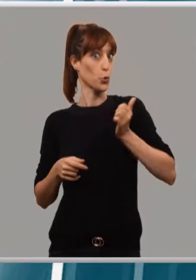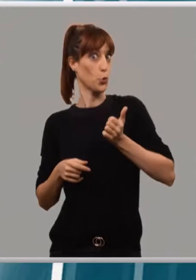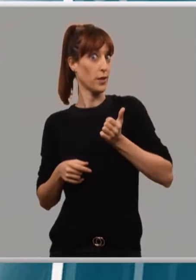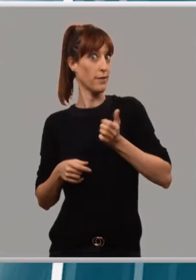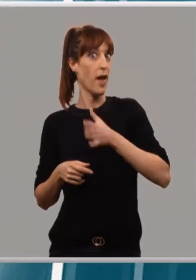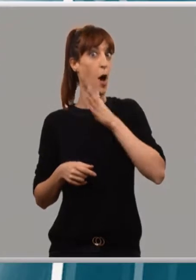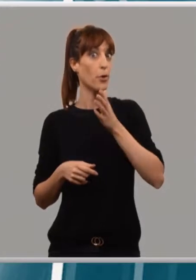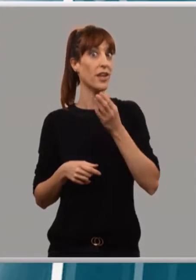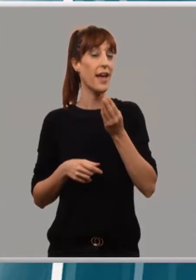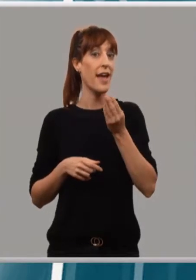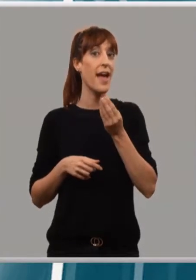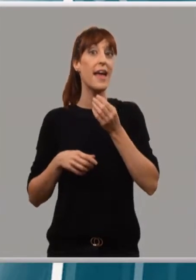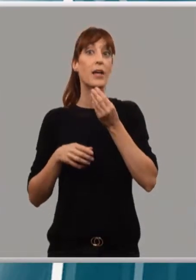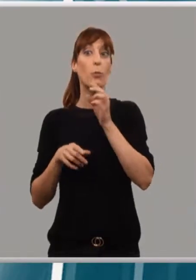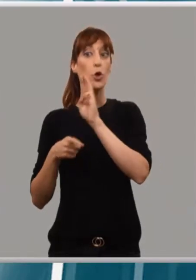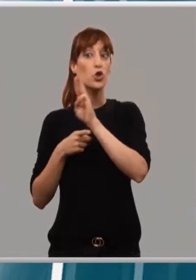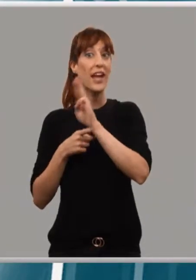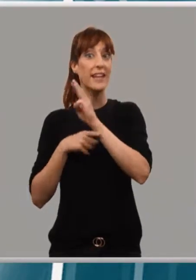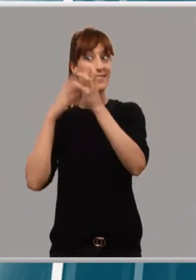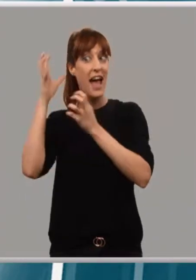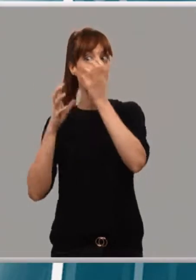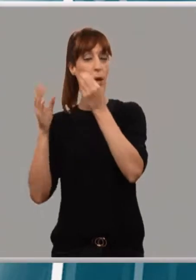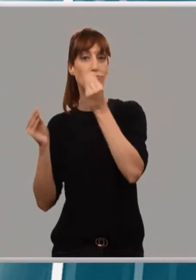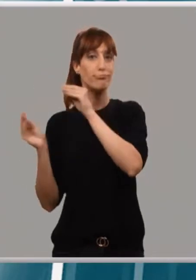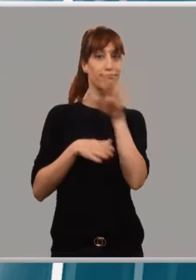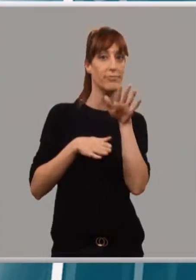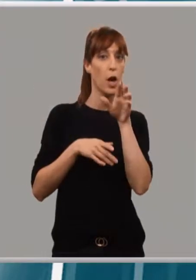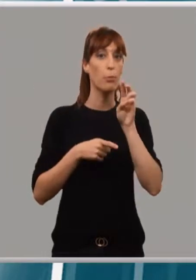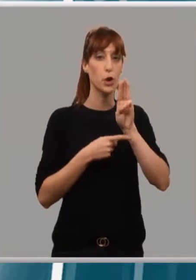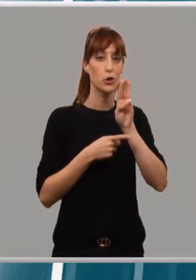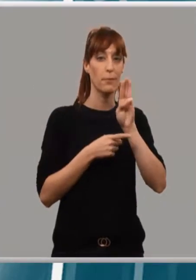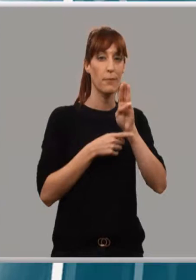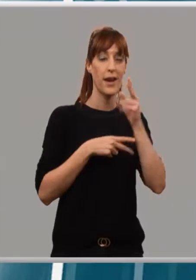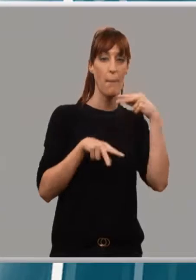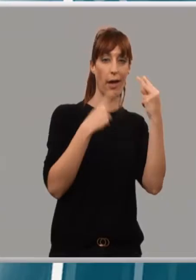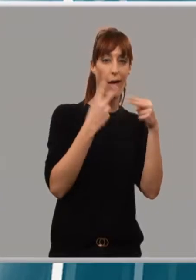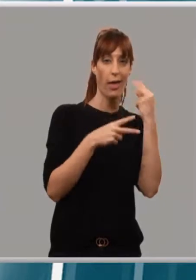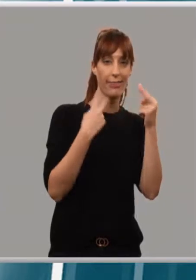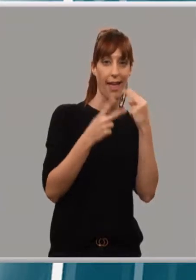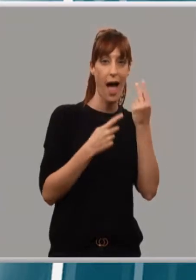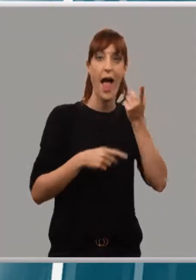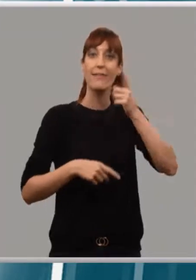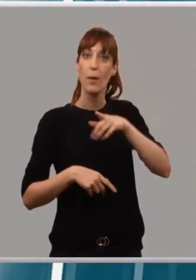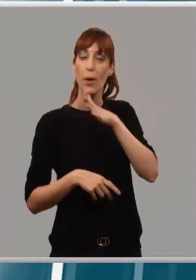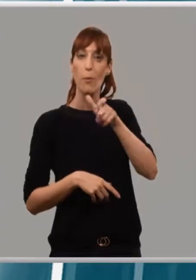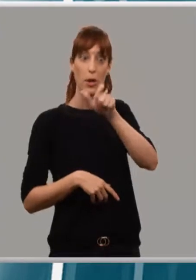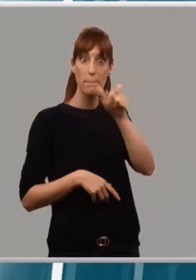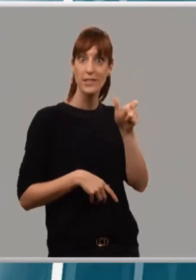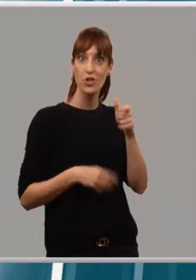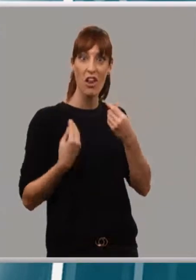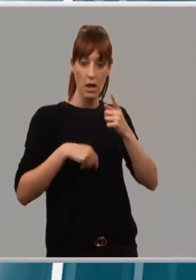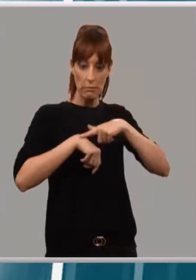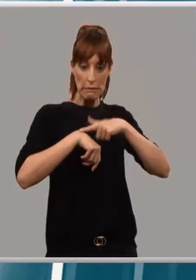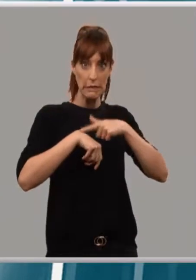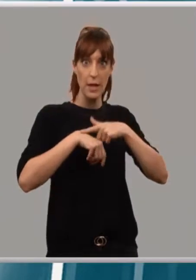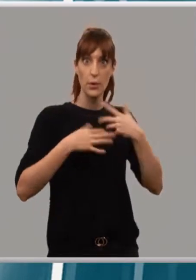proteínas en base a animales se están sustituyendo por proteínas vegetales. Hay que entender cómo son los estilos de vida, faltos de tiempo, para ver